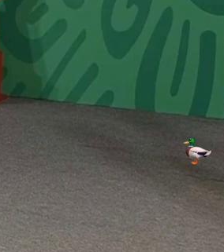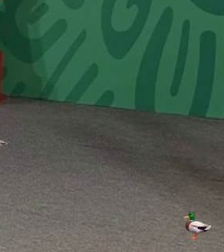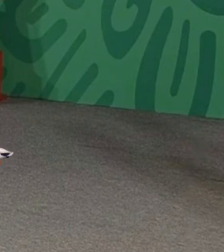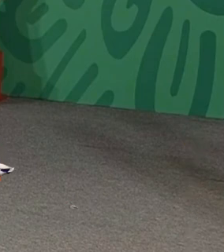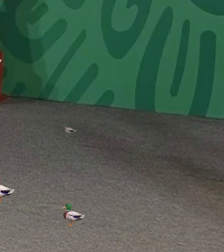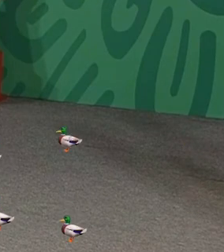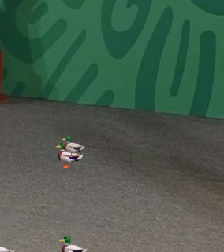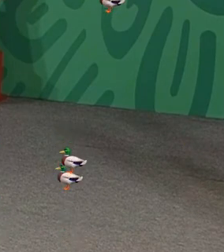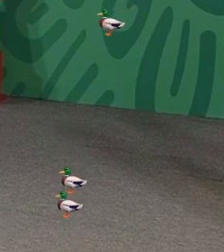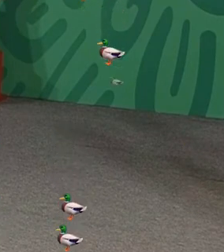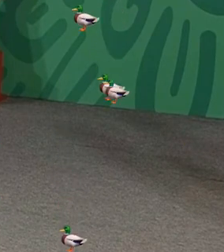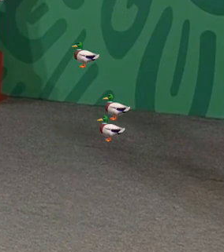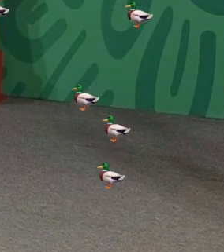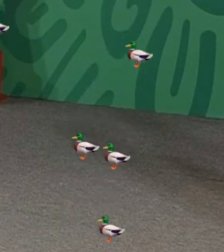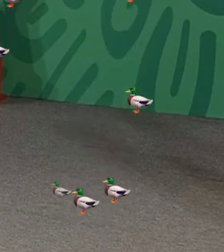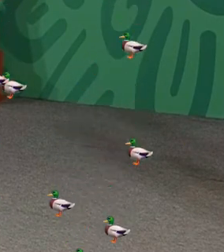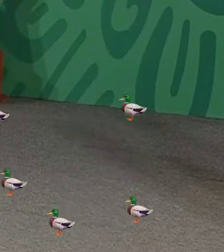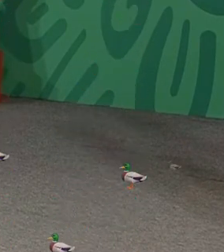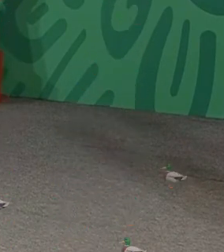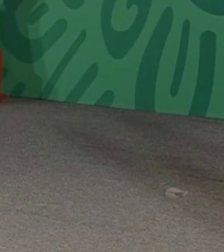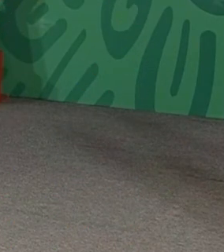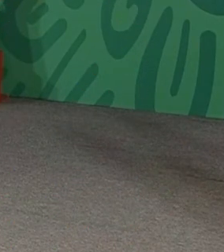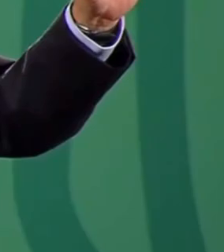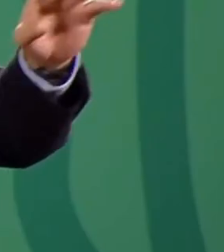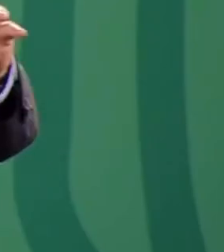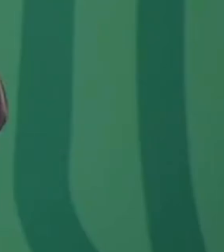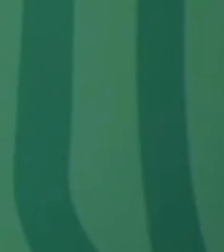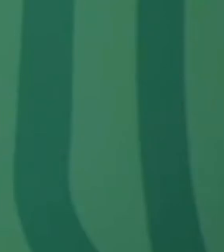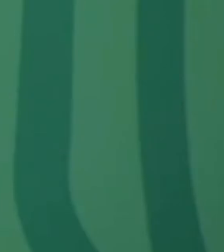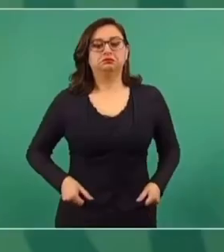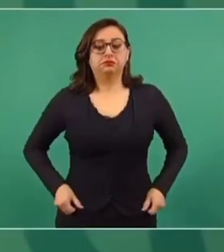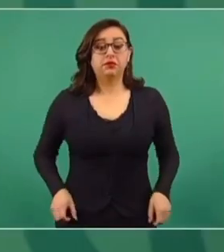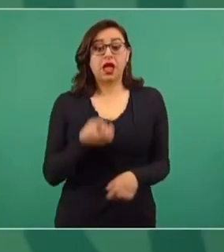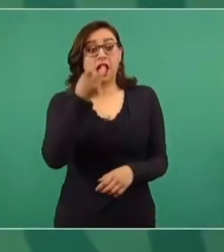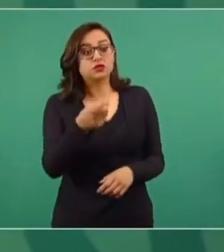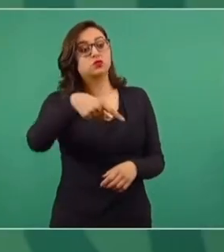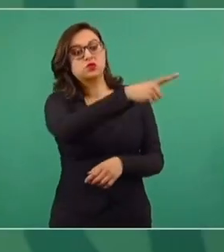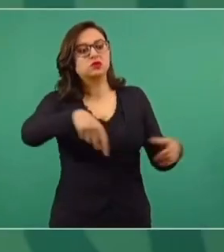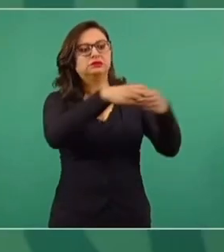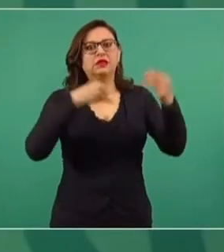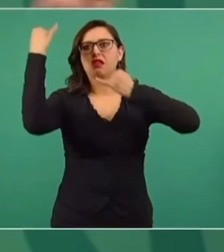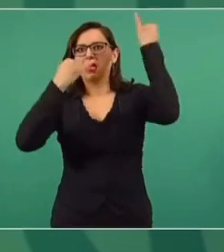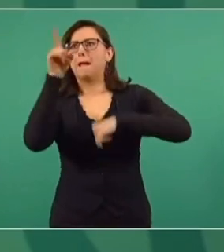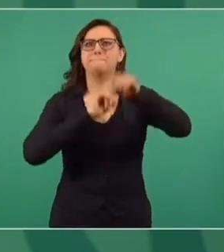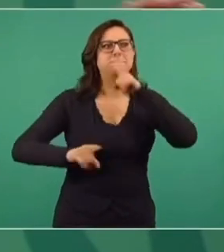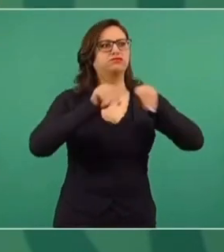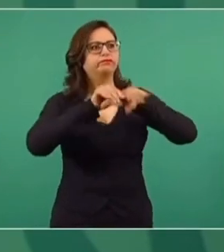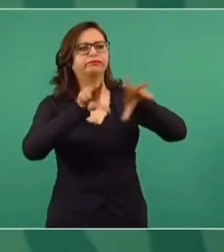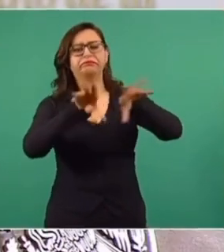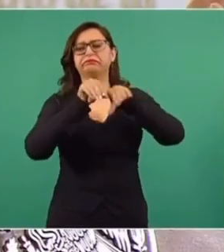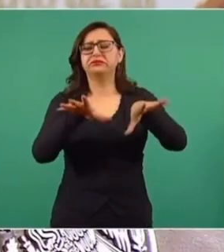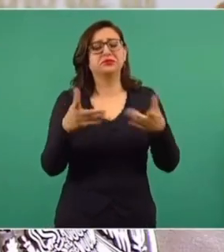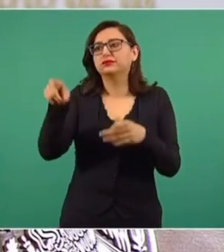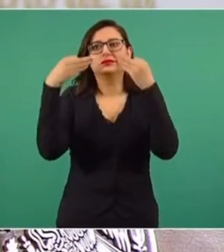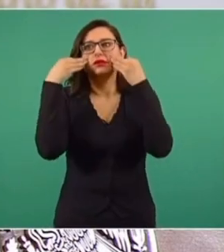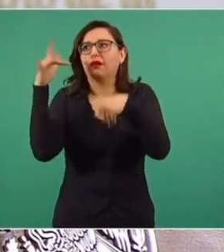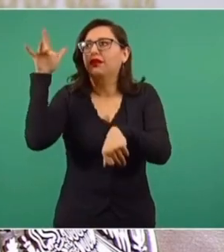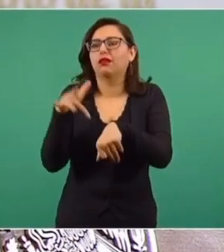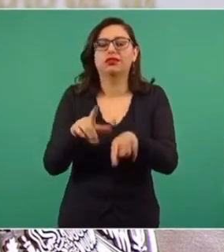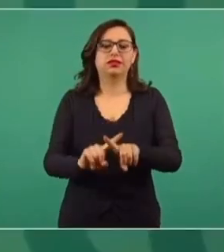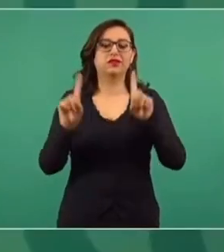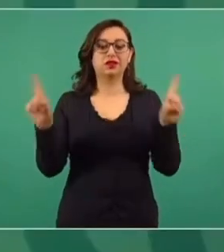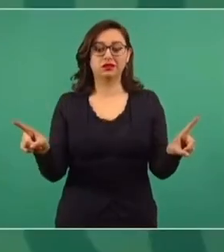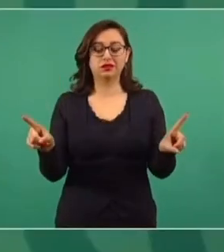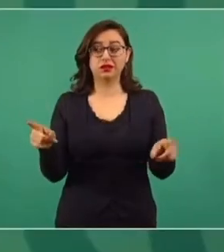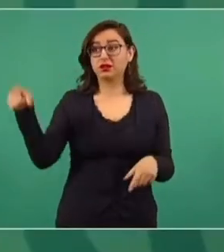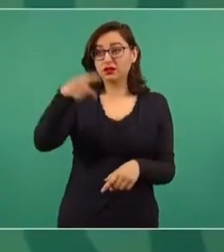Y ahí sí, por más guerra sucia que hubo, no pudieron. Ese es el